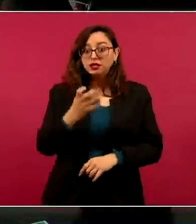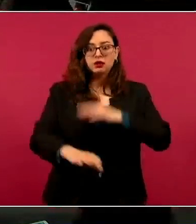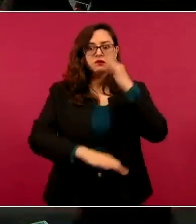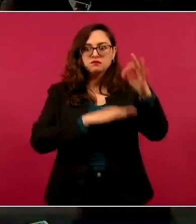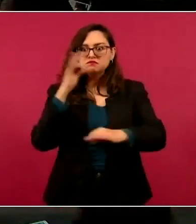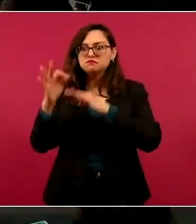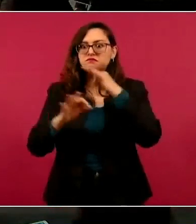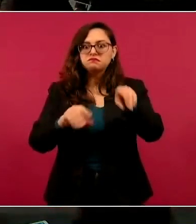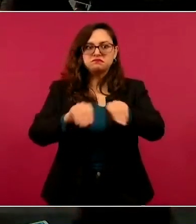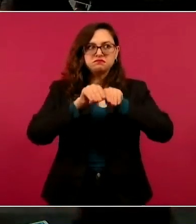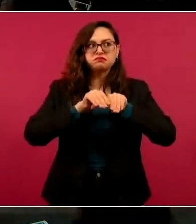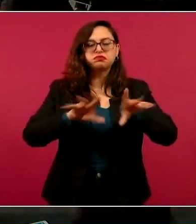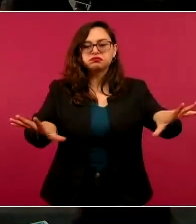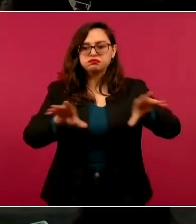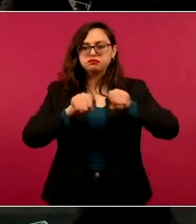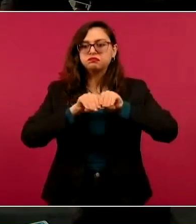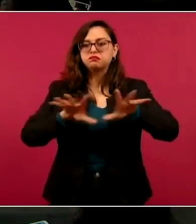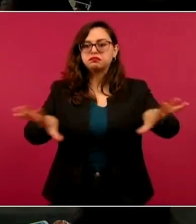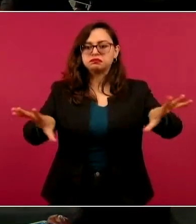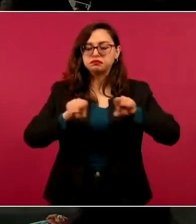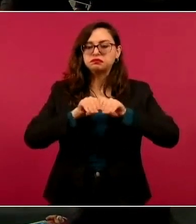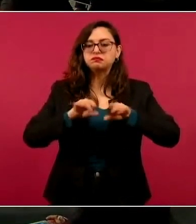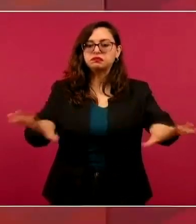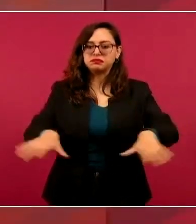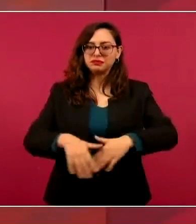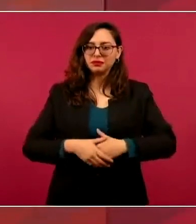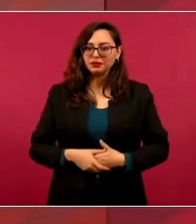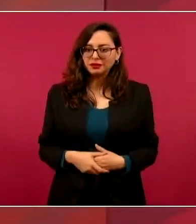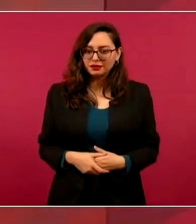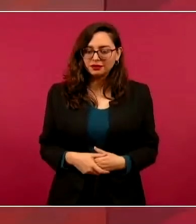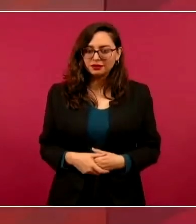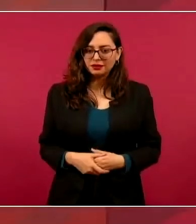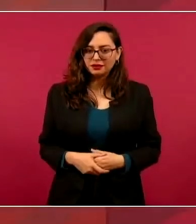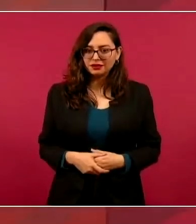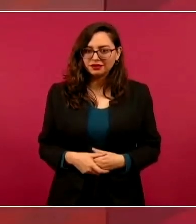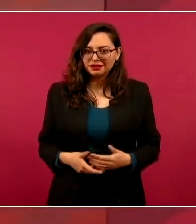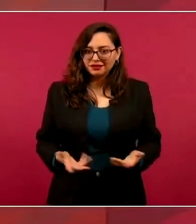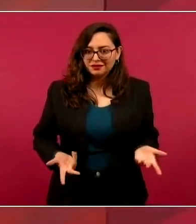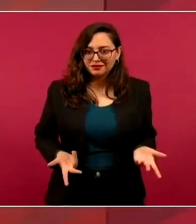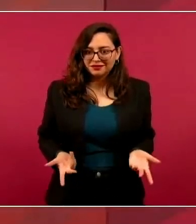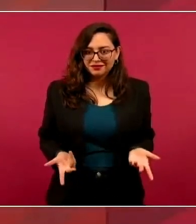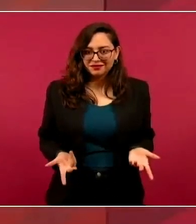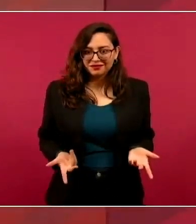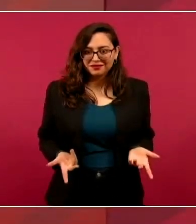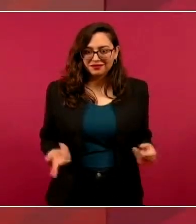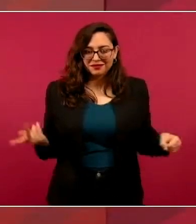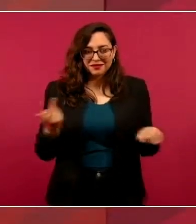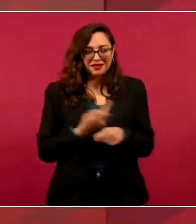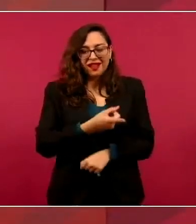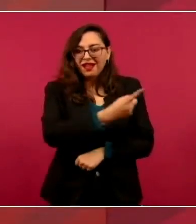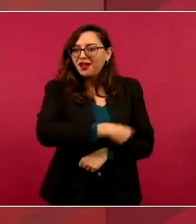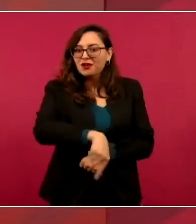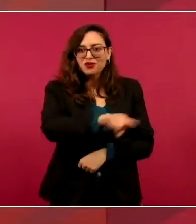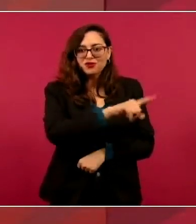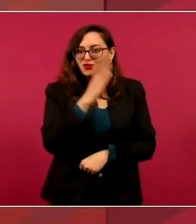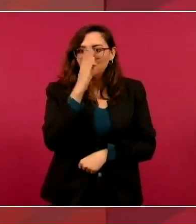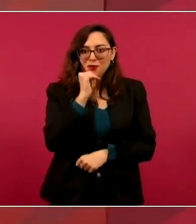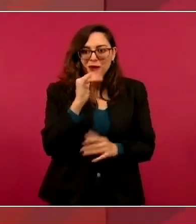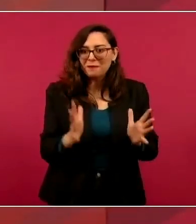Y estaba prohibido que ellos participaran